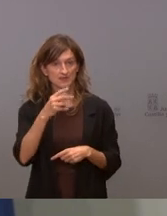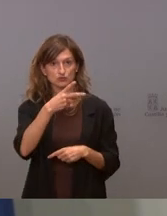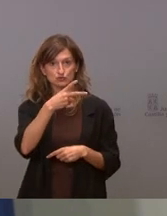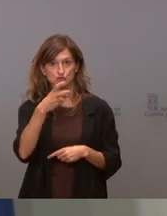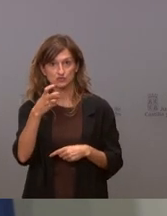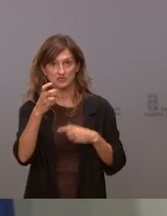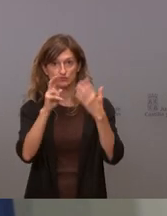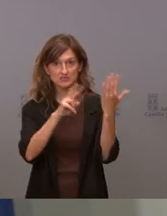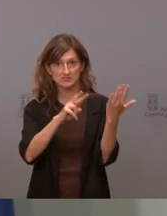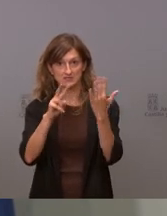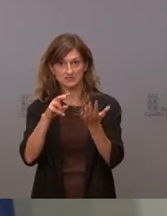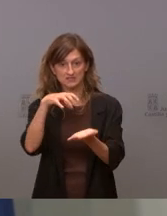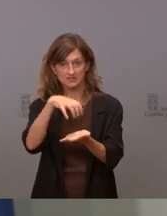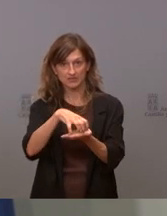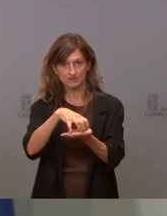277 consultorios